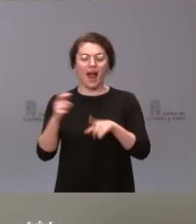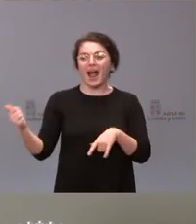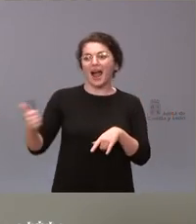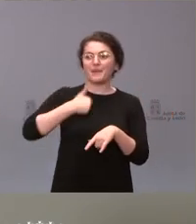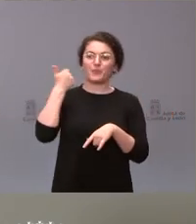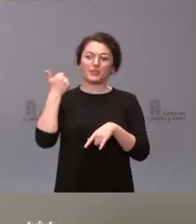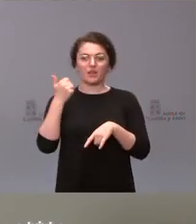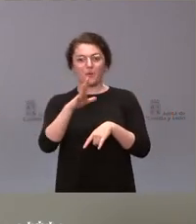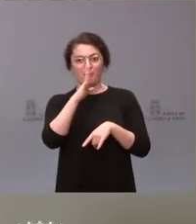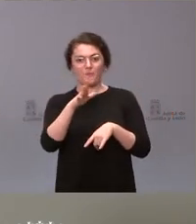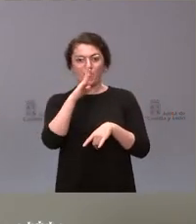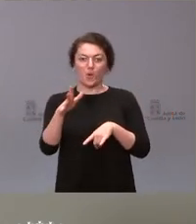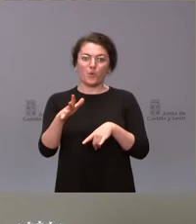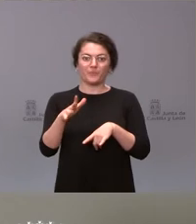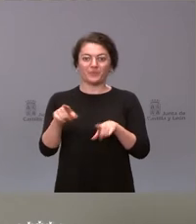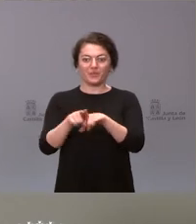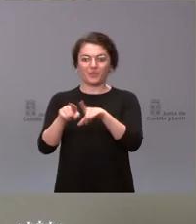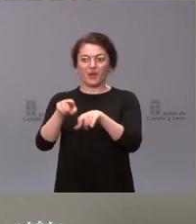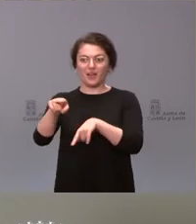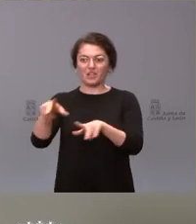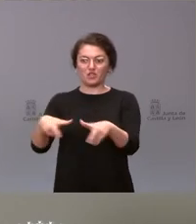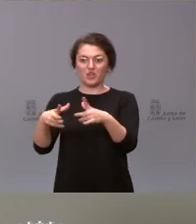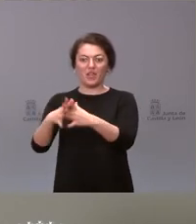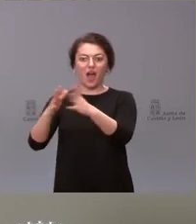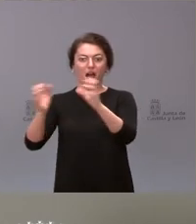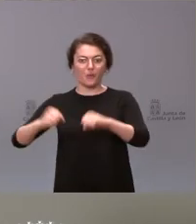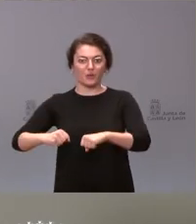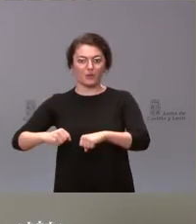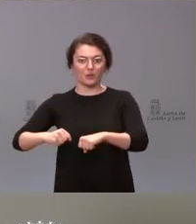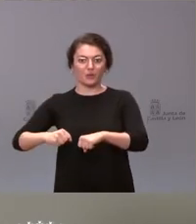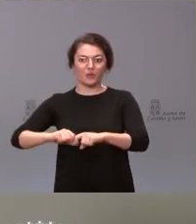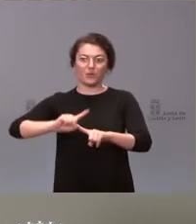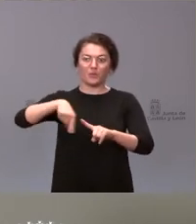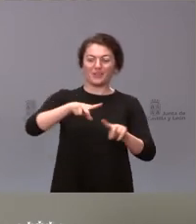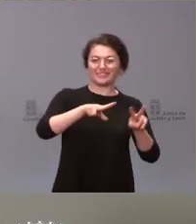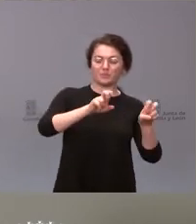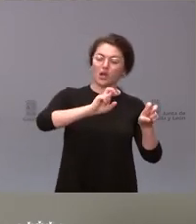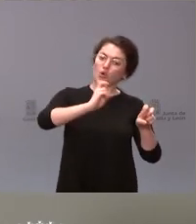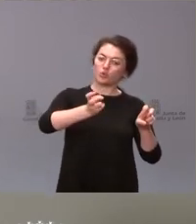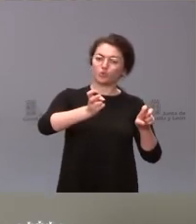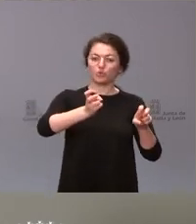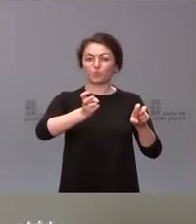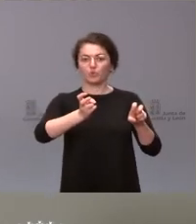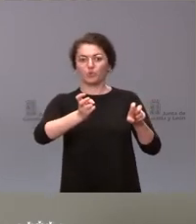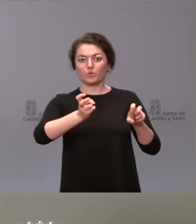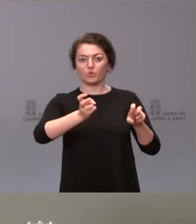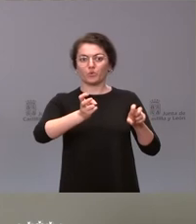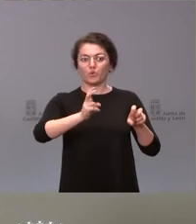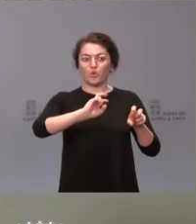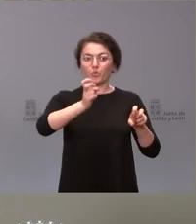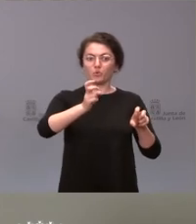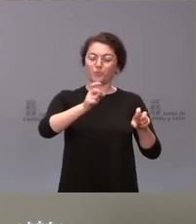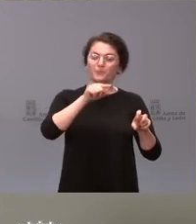generan cierto consenso social se pongan en debate otras cuestiones que